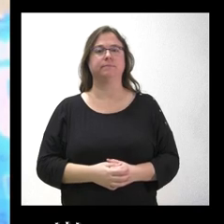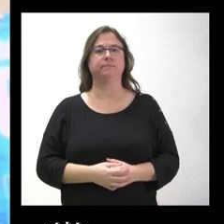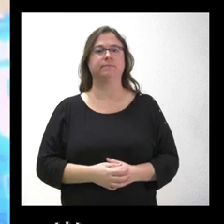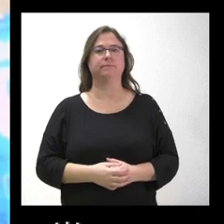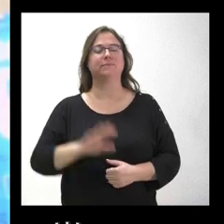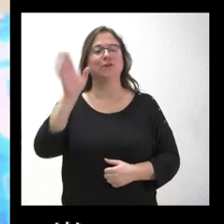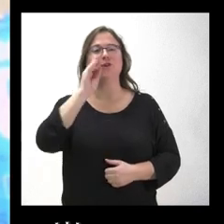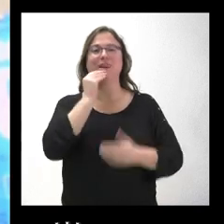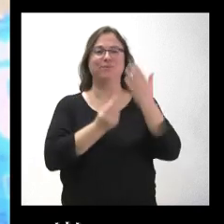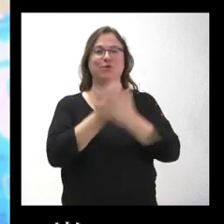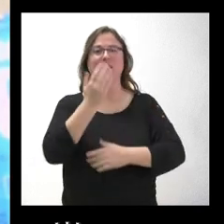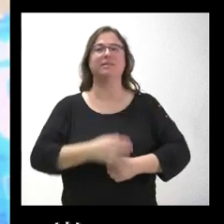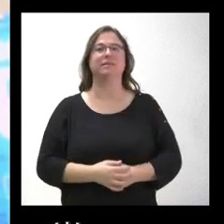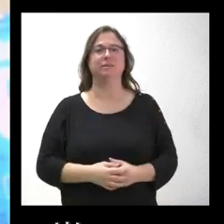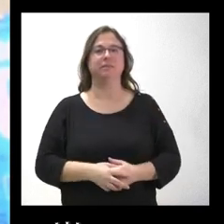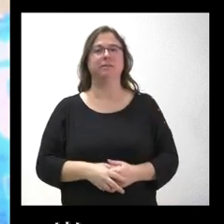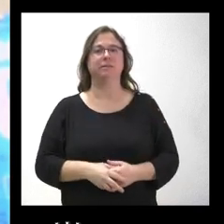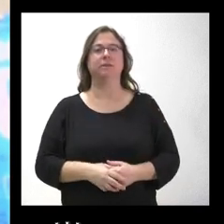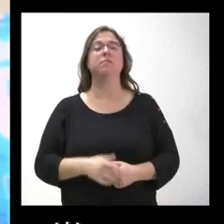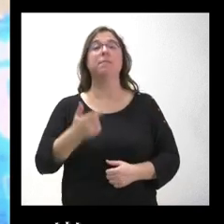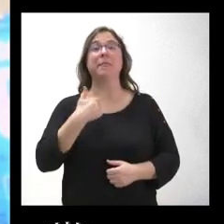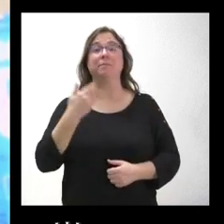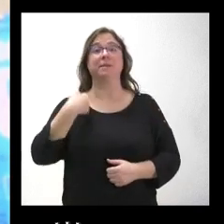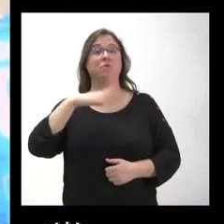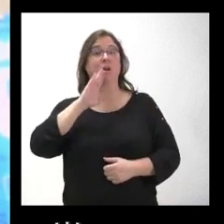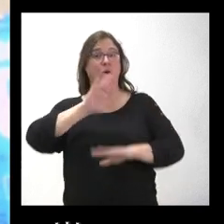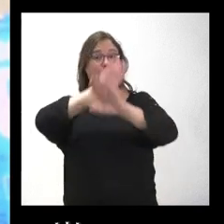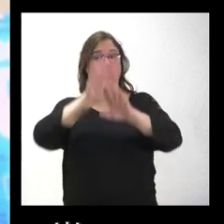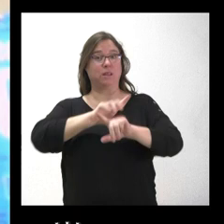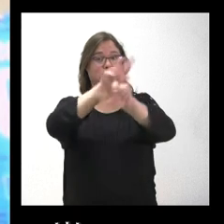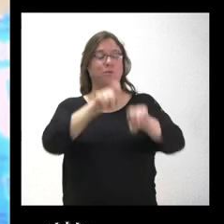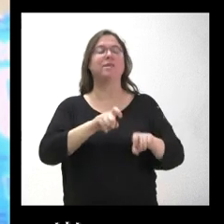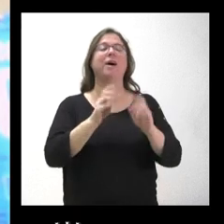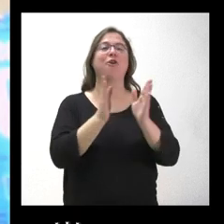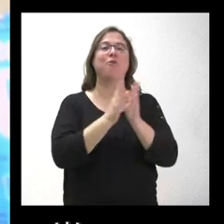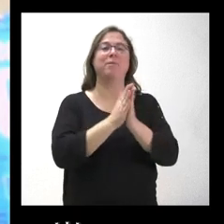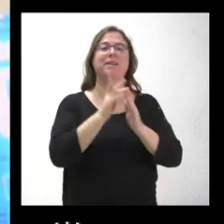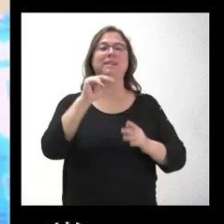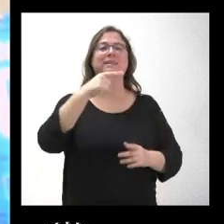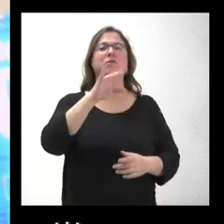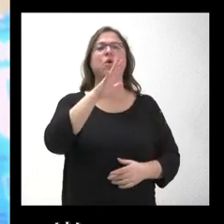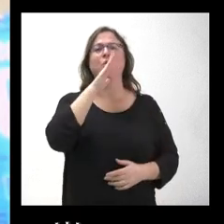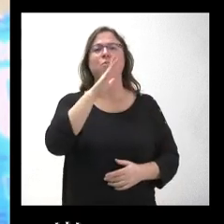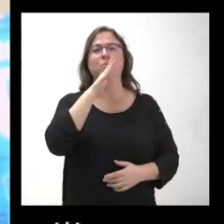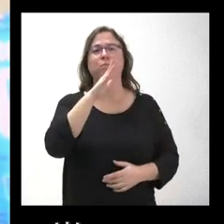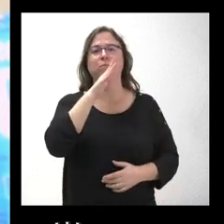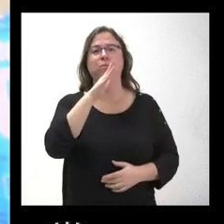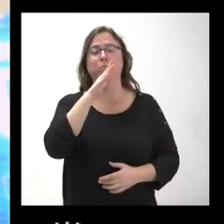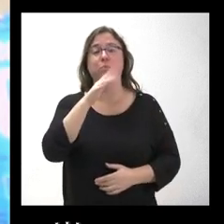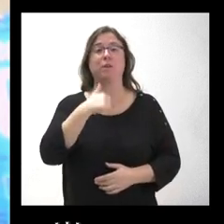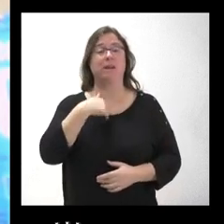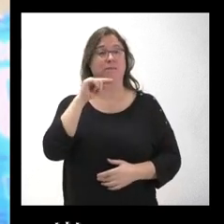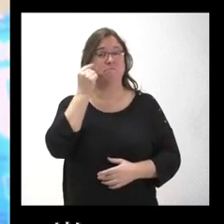Hola, ¿qué tal? Buenos días. Hola, Carlos. Retomo la última pregunta de mi compañero Sergio, porque, bueno, resulta que estas